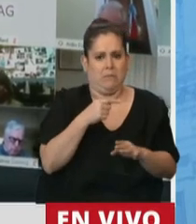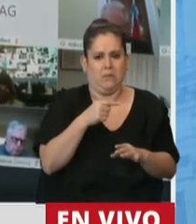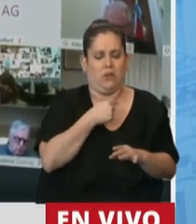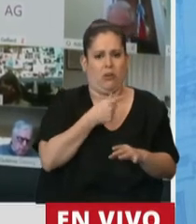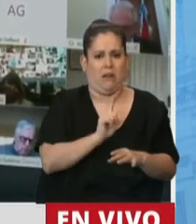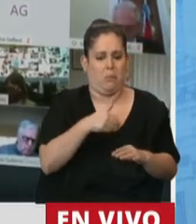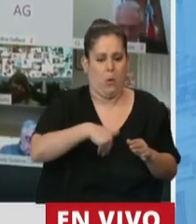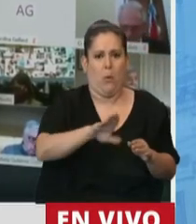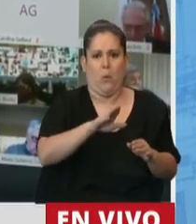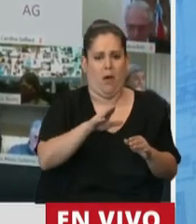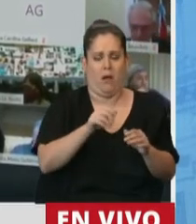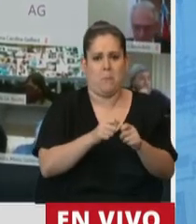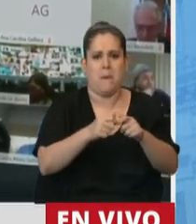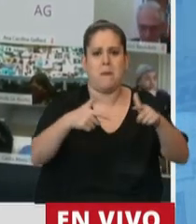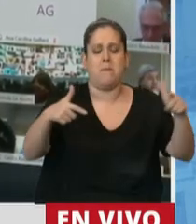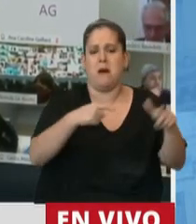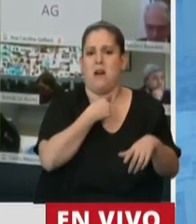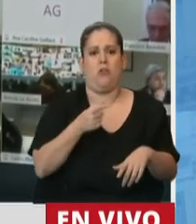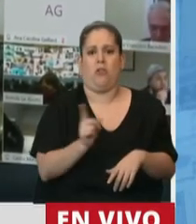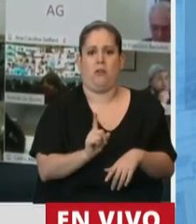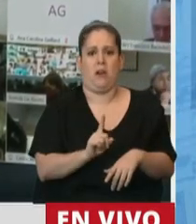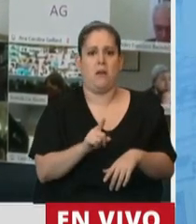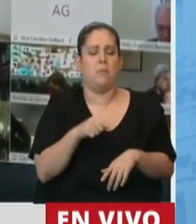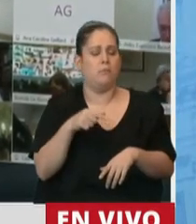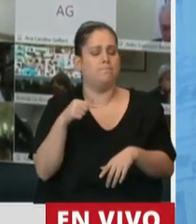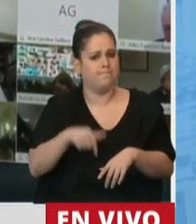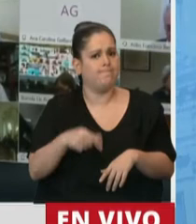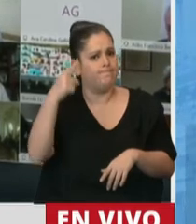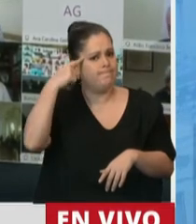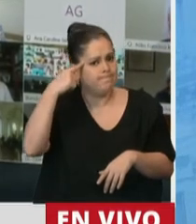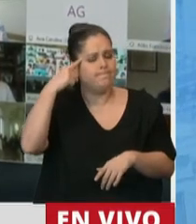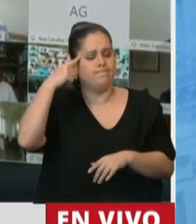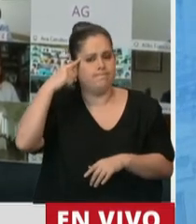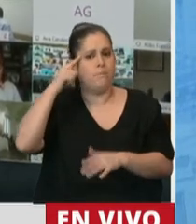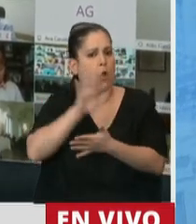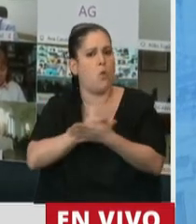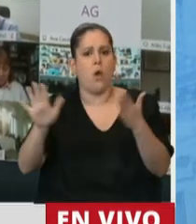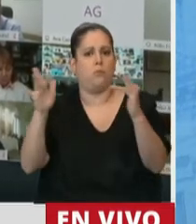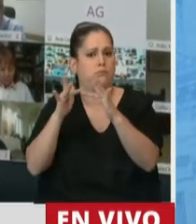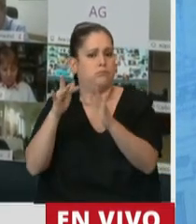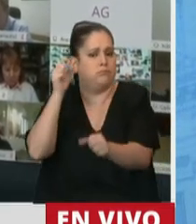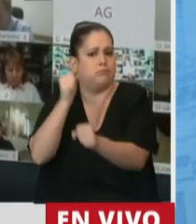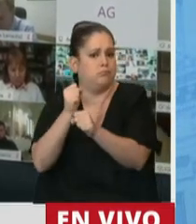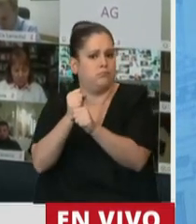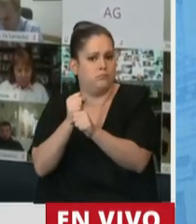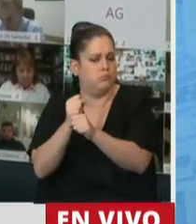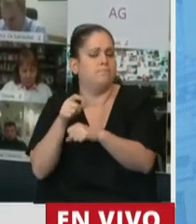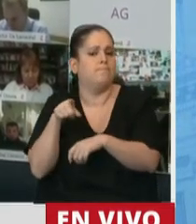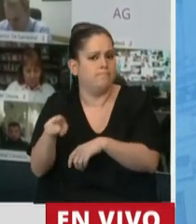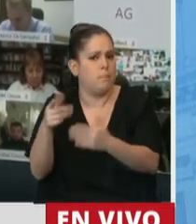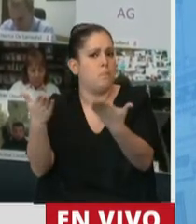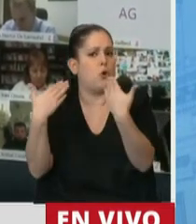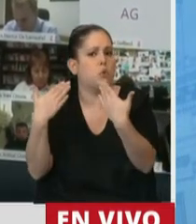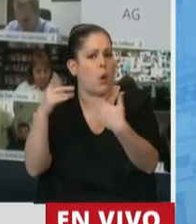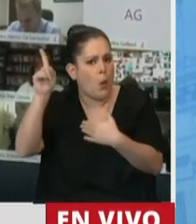meses, tener la oportunidad de regular una modalidad contractual que, sin duda alguna, tiene la posibilidad de